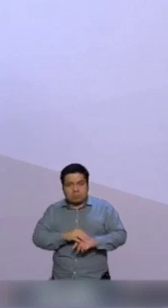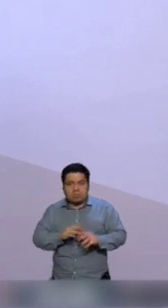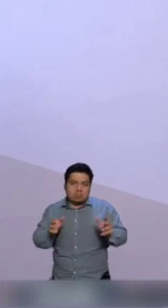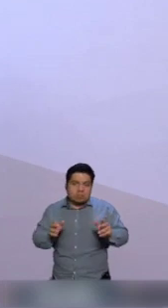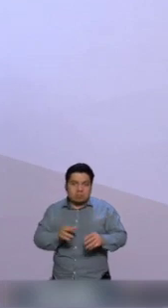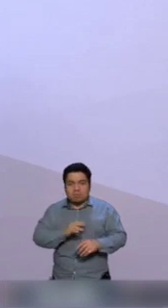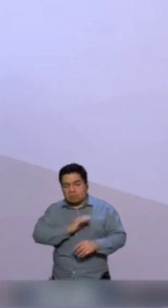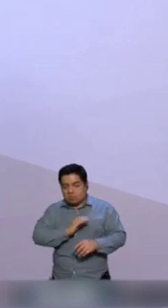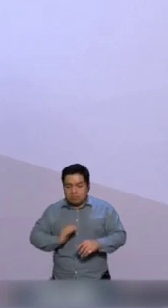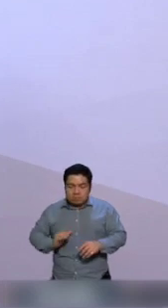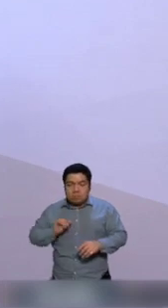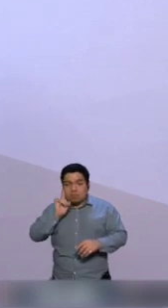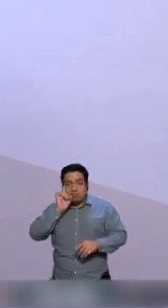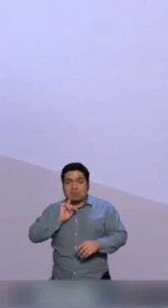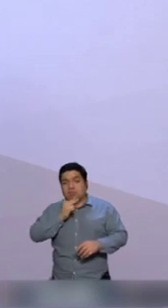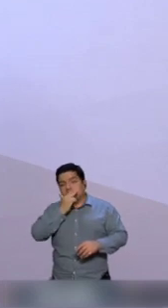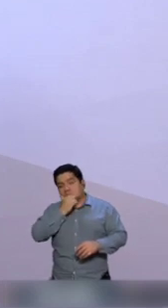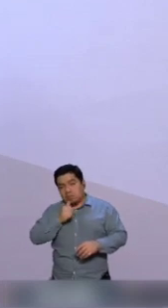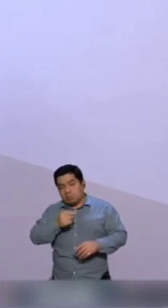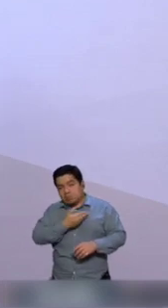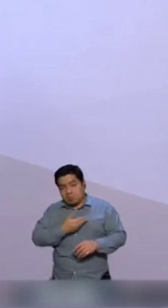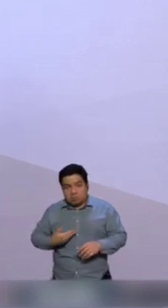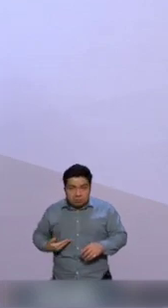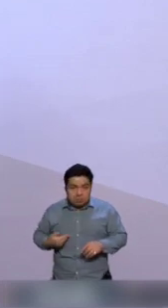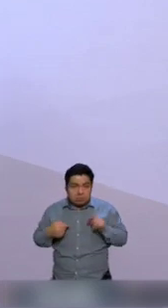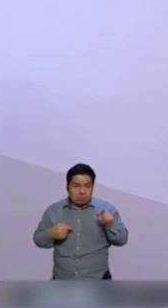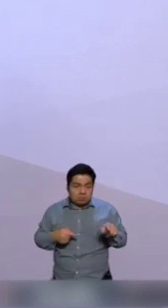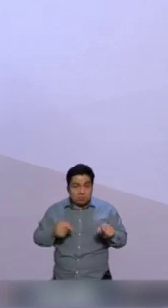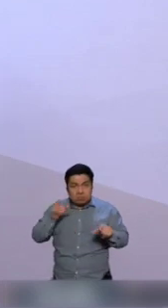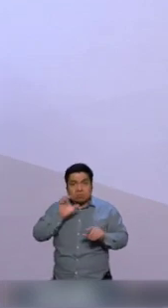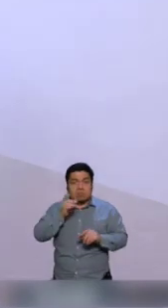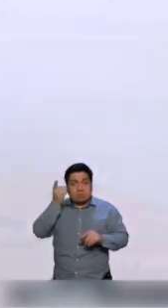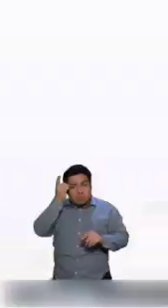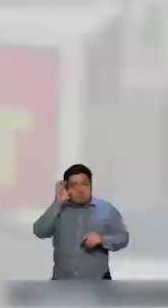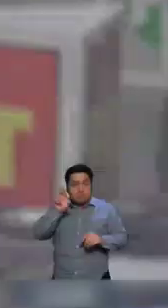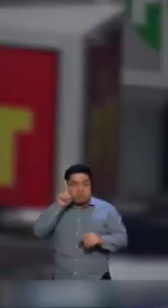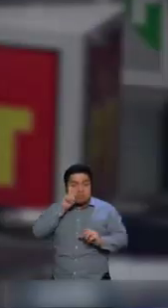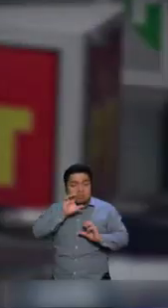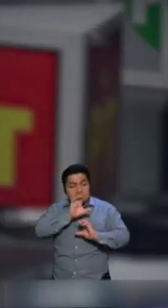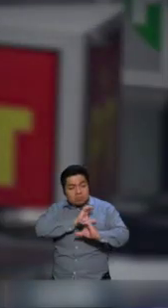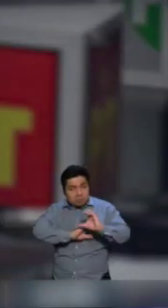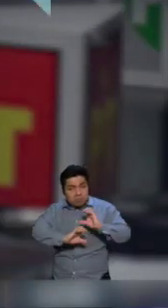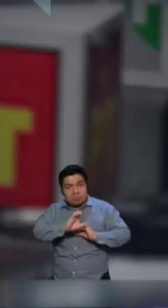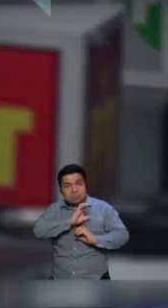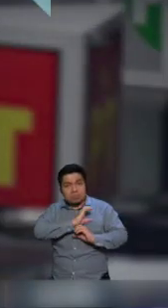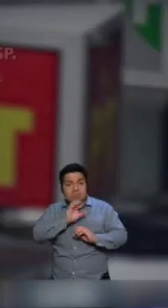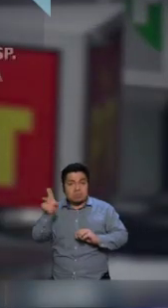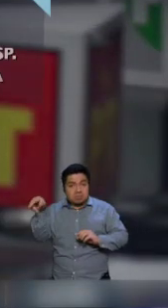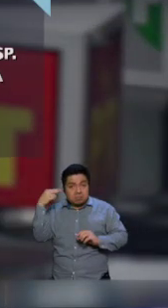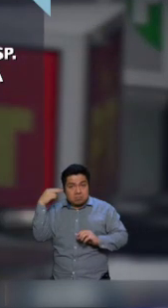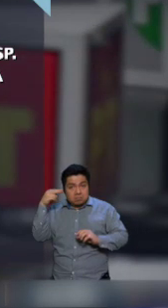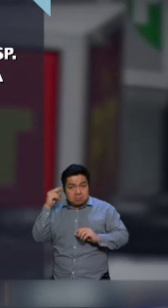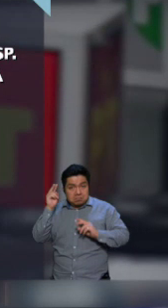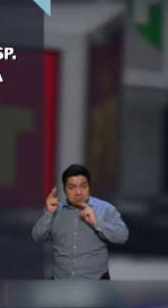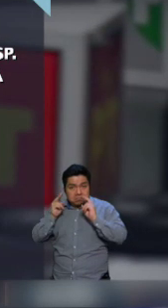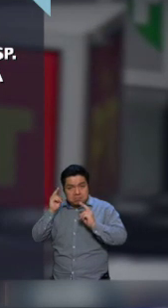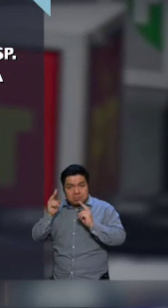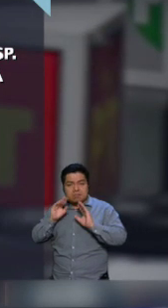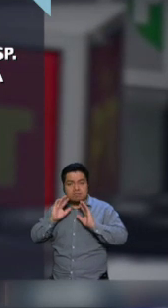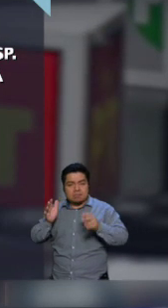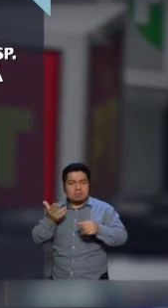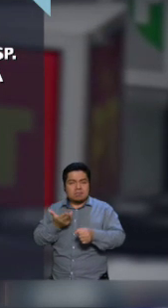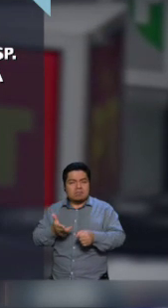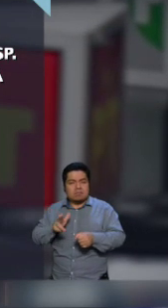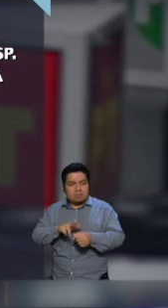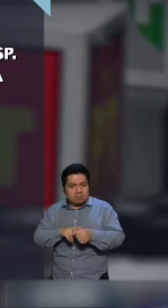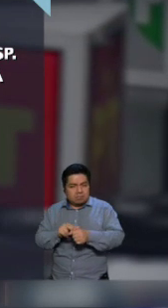bueno, las y los candidatos presidenciales, le comento que el aspirante de Morena PT y Partido Verde, Claudia Sheinbaum, estuvo en Veracruz, donde se comprometió a construir el